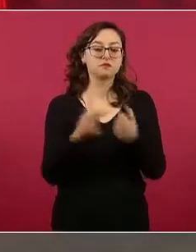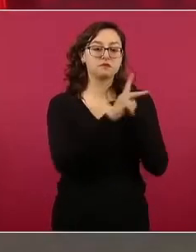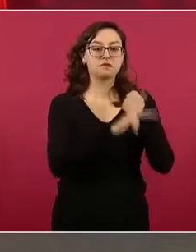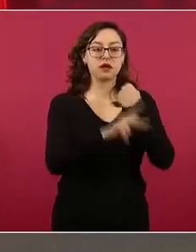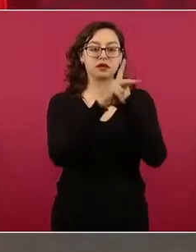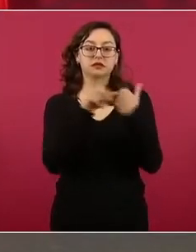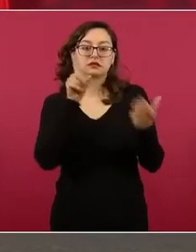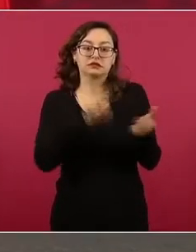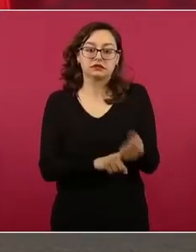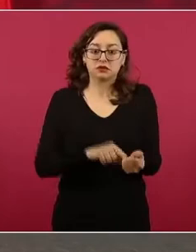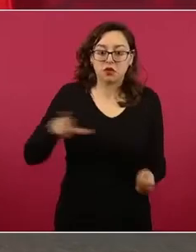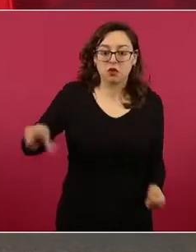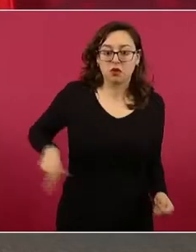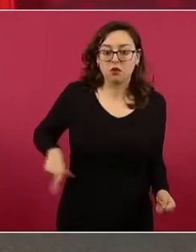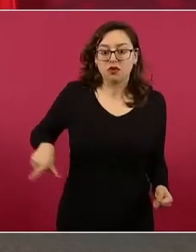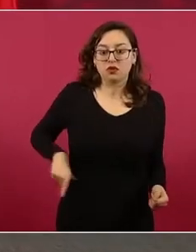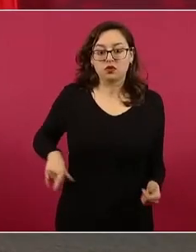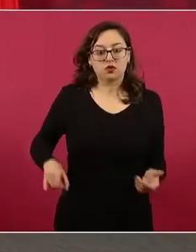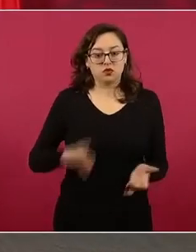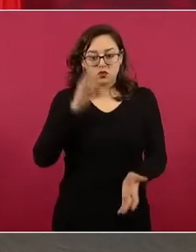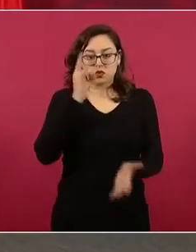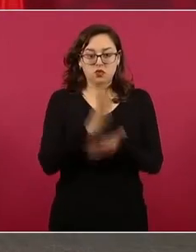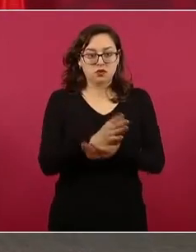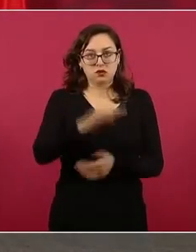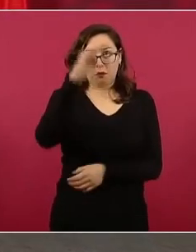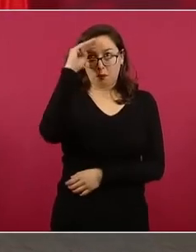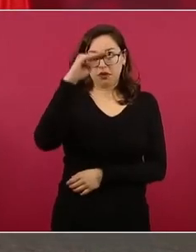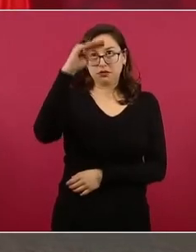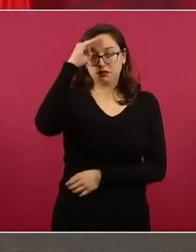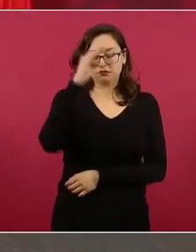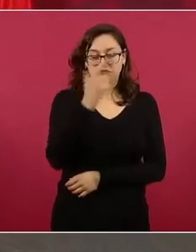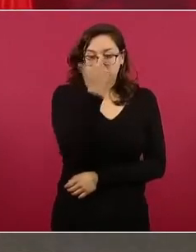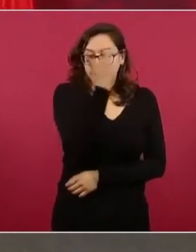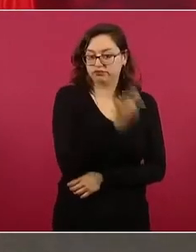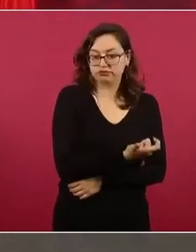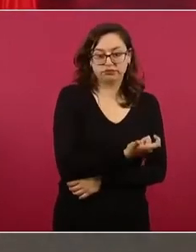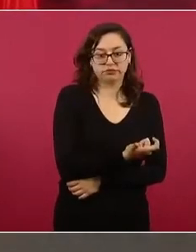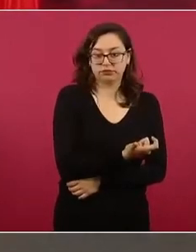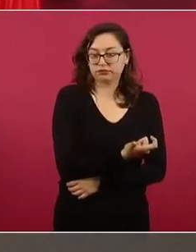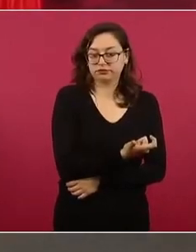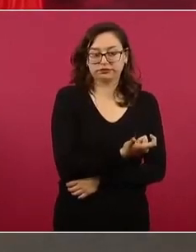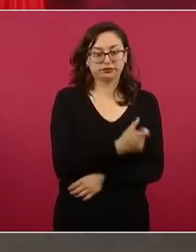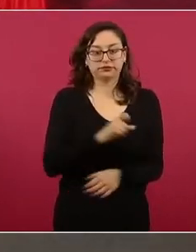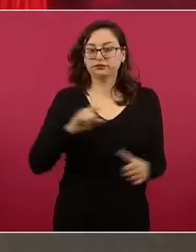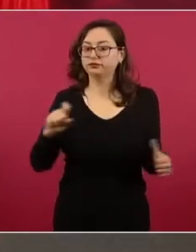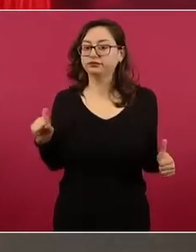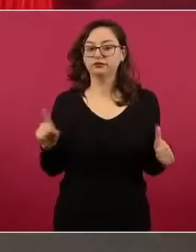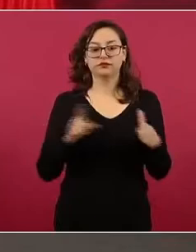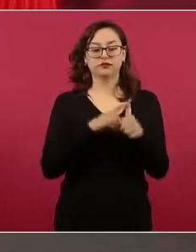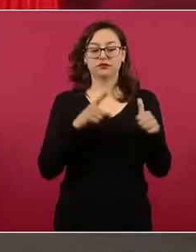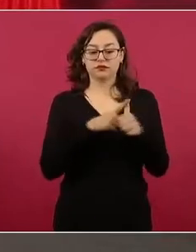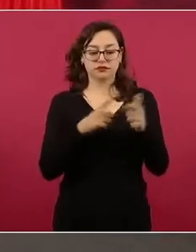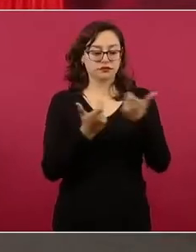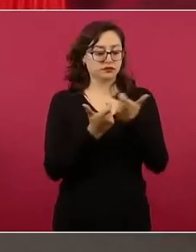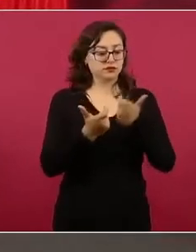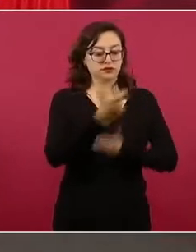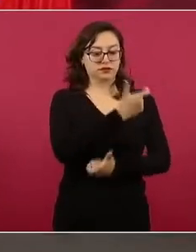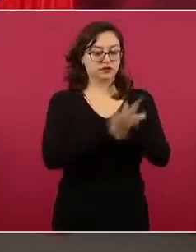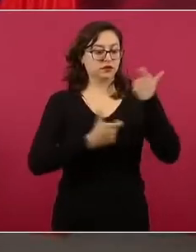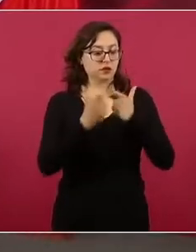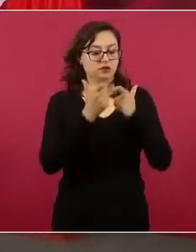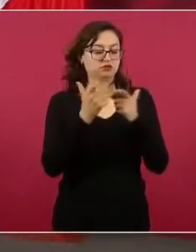porque se elevó a rango supremo la economía y se